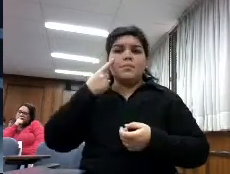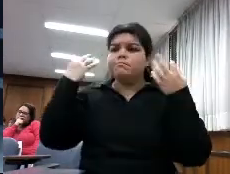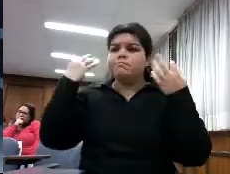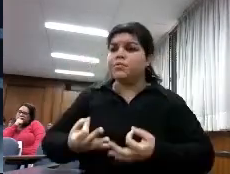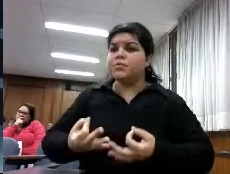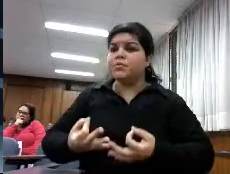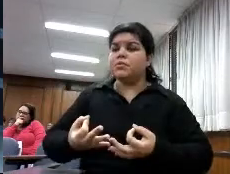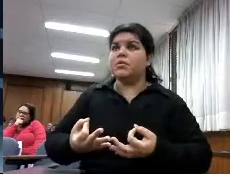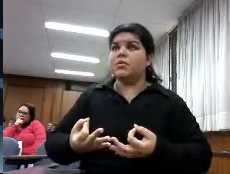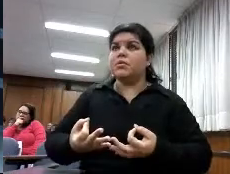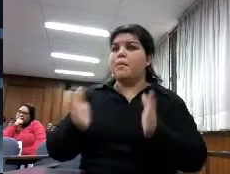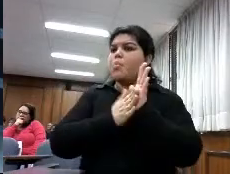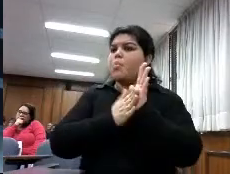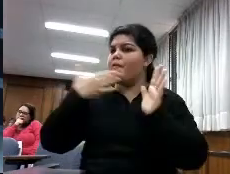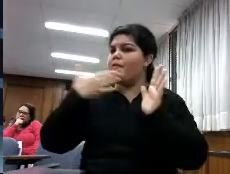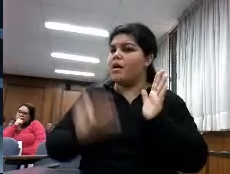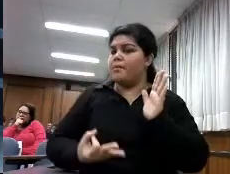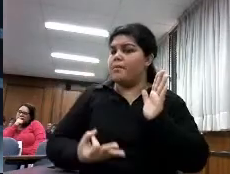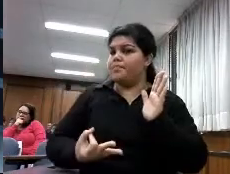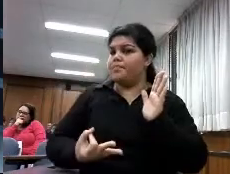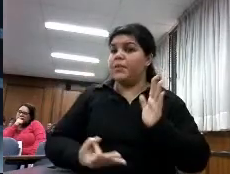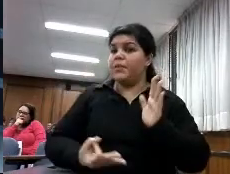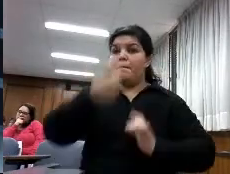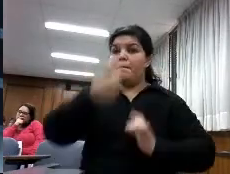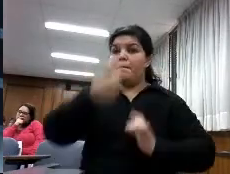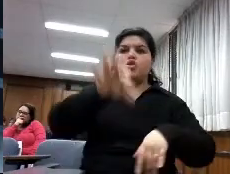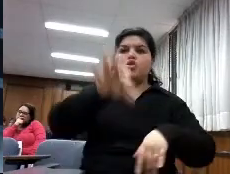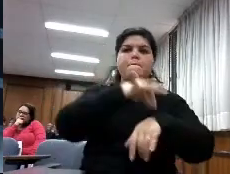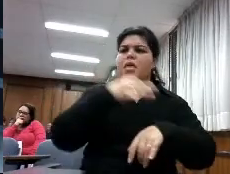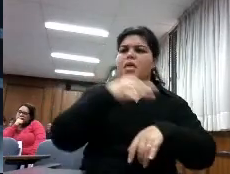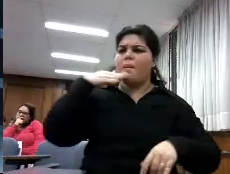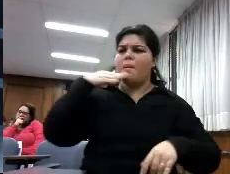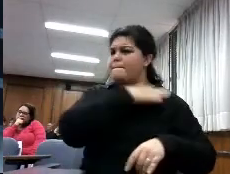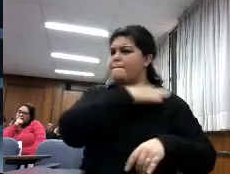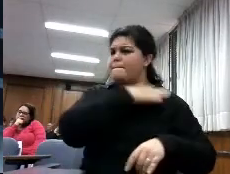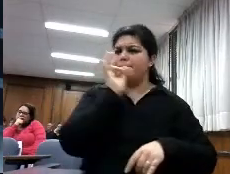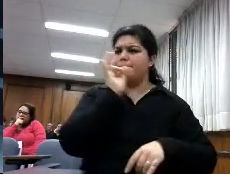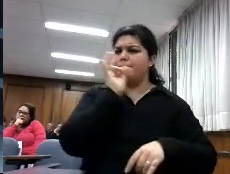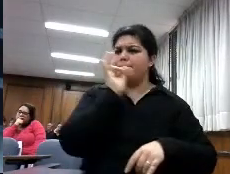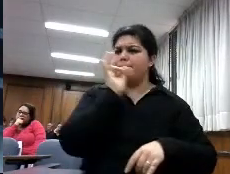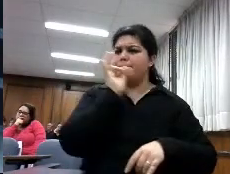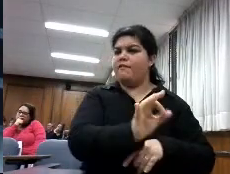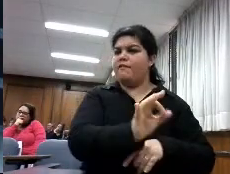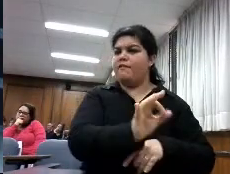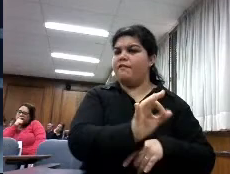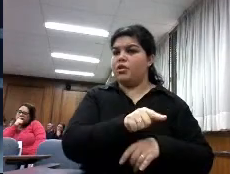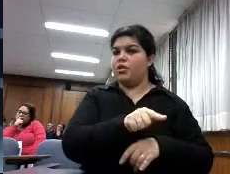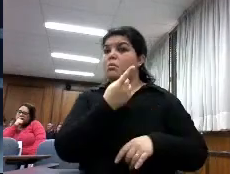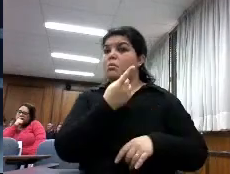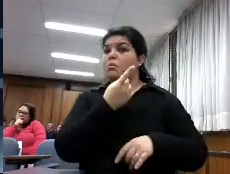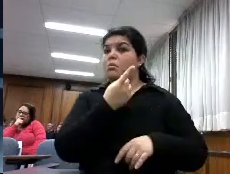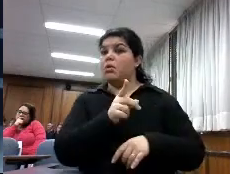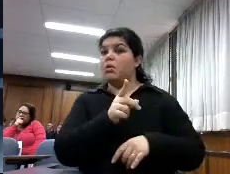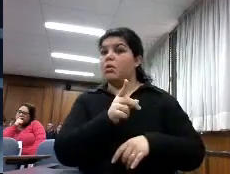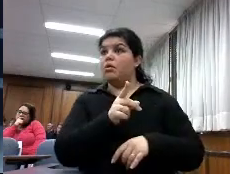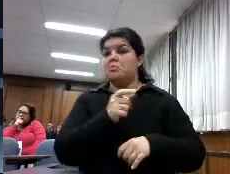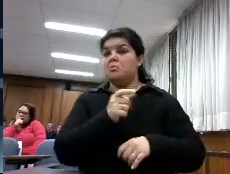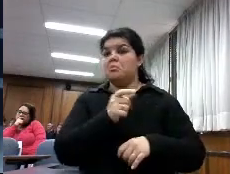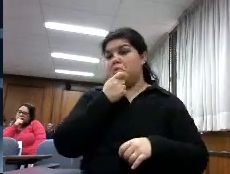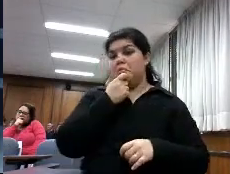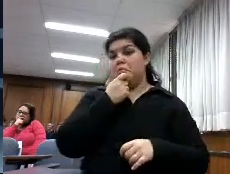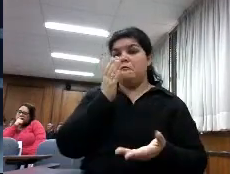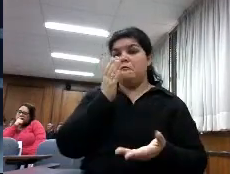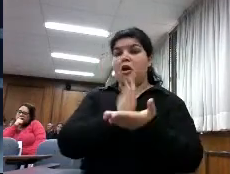una persona puede ser muy buen médico puede ser muy buen químico pero puede ser muy bien estamos en la facultad de derecho